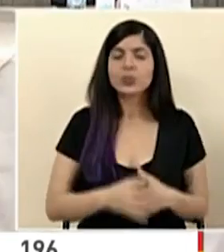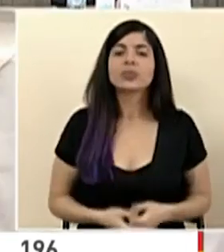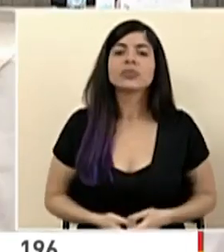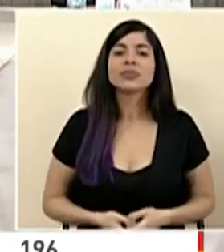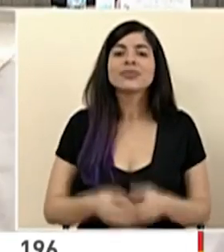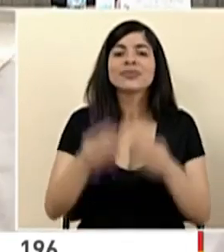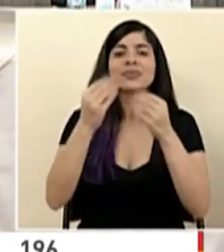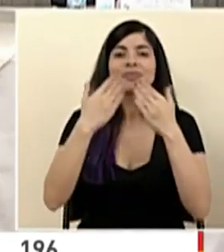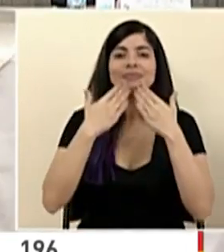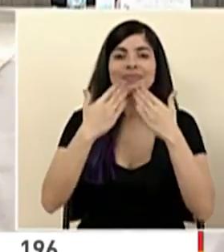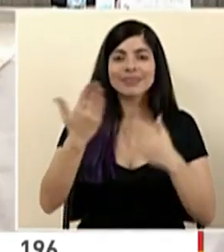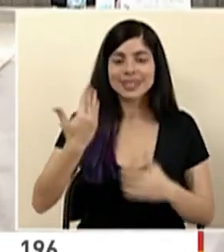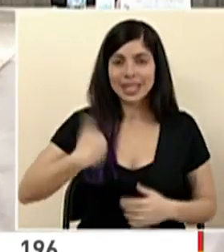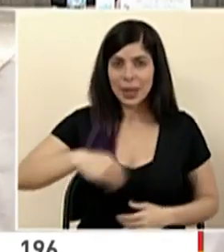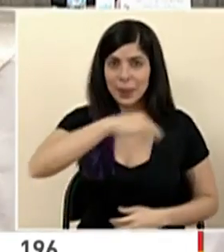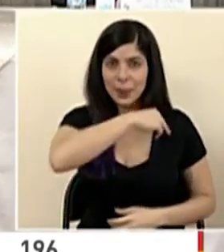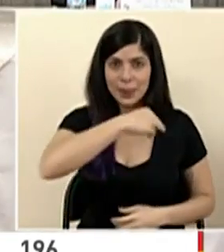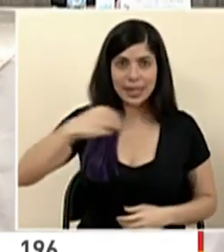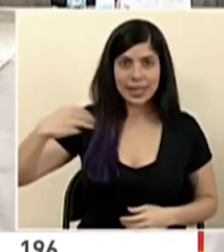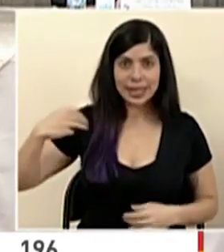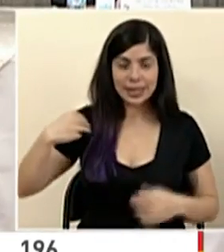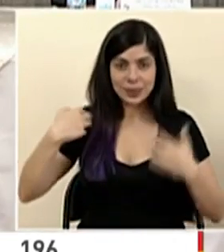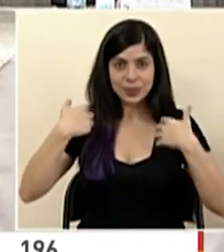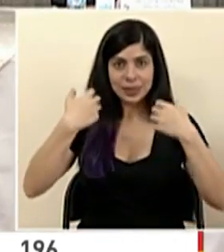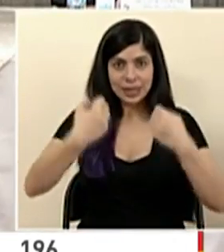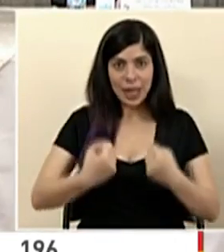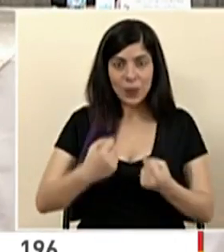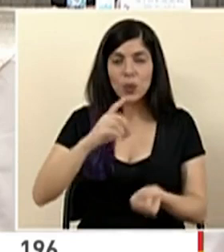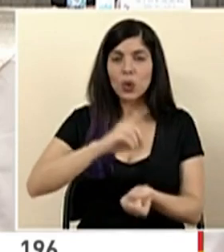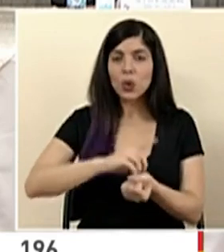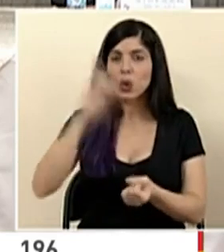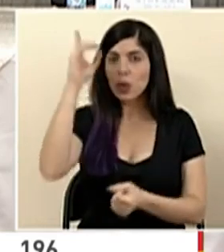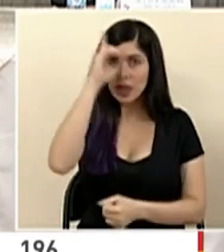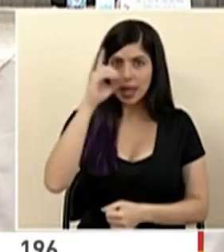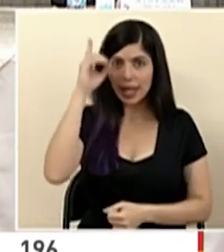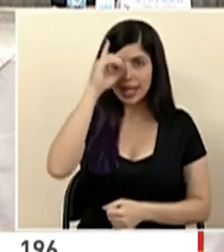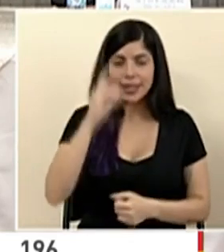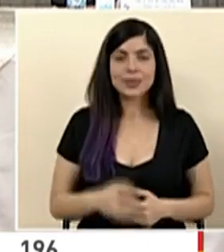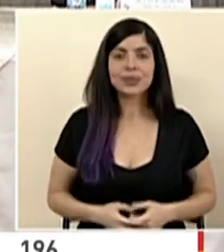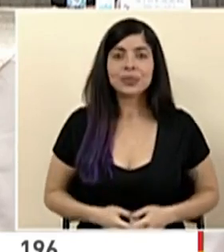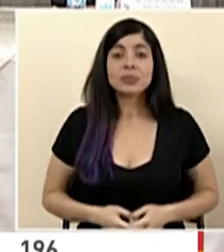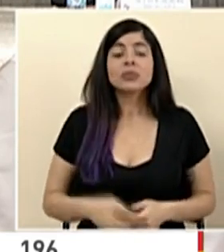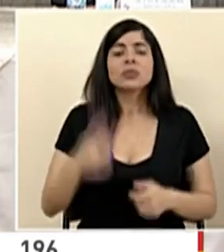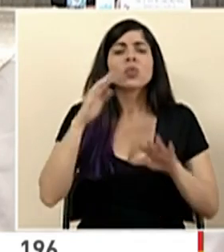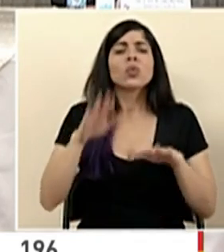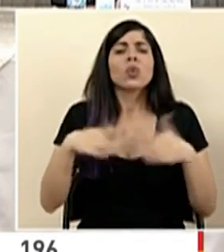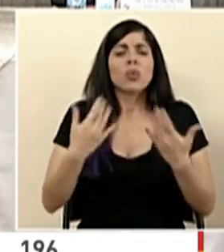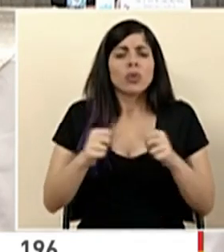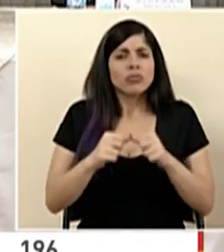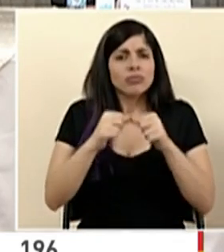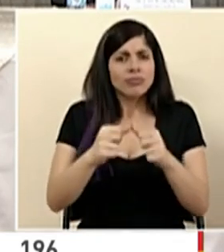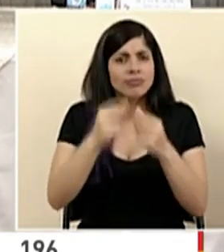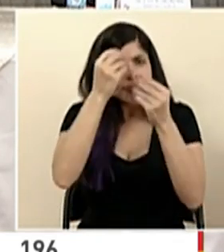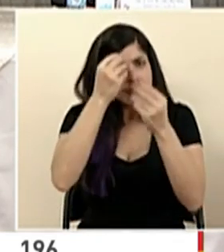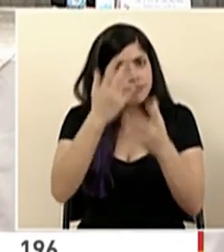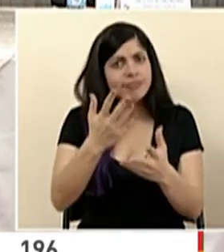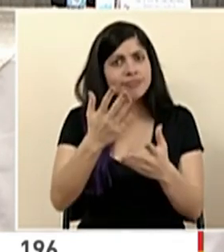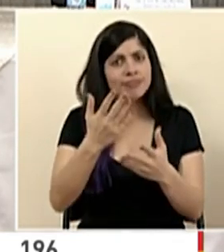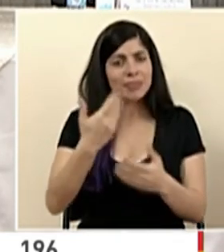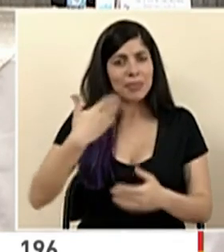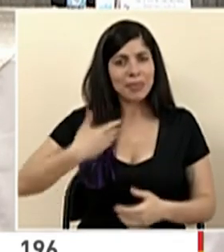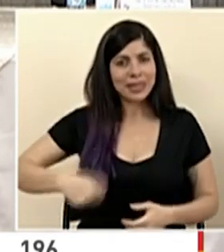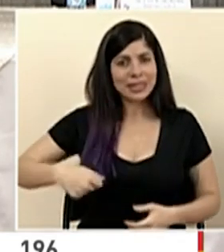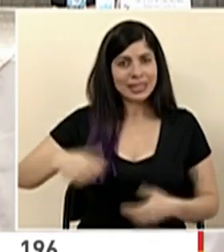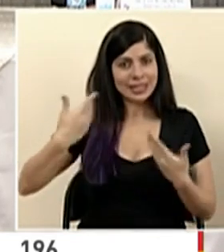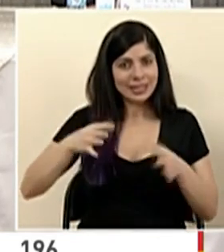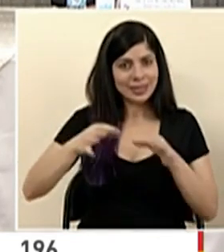Muchas gracias al señor ministro de salud, el doctor Daniel Salas. Y para continuar con el anuncio que dio el señor